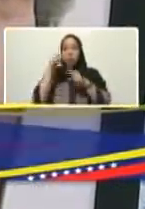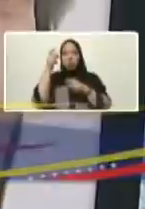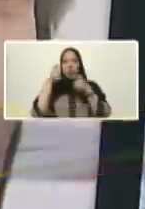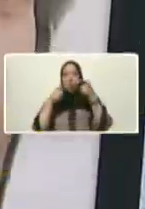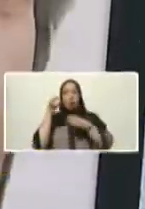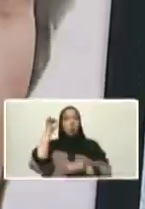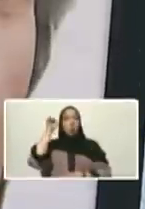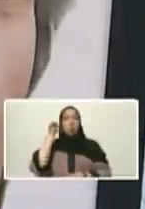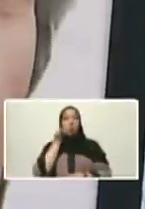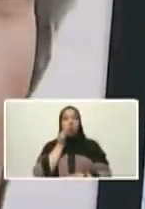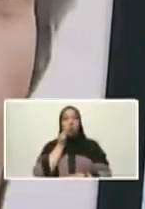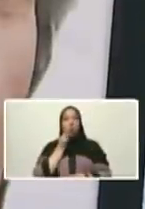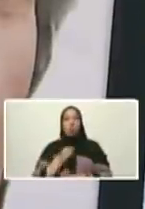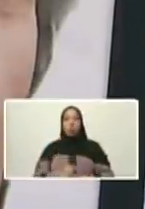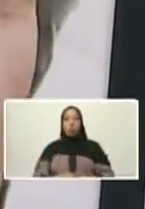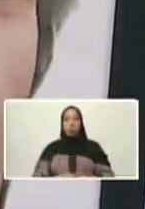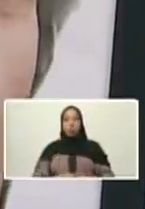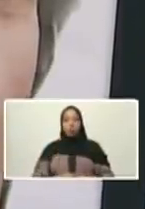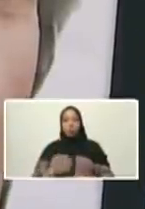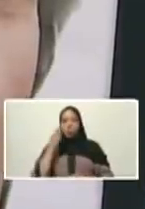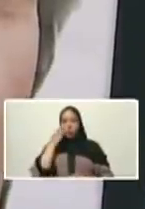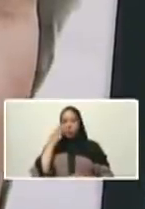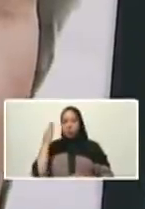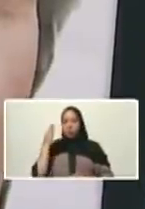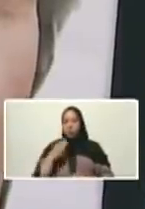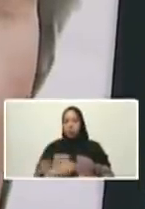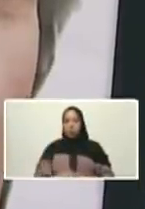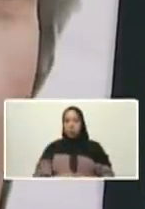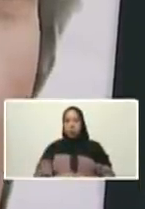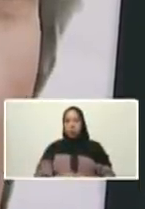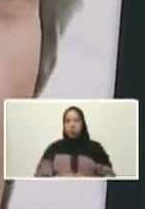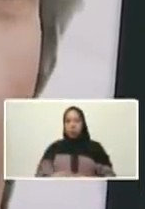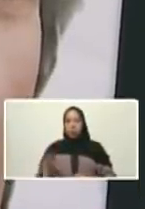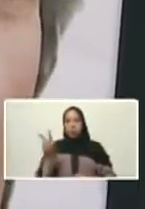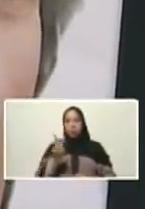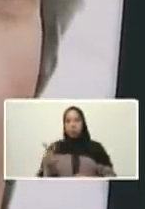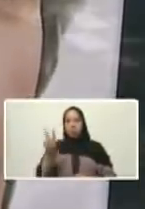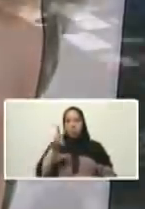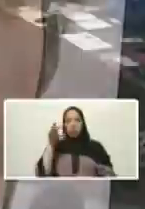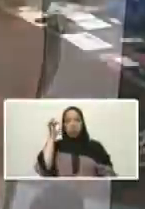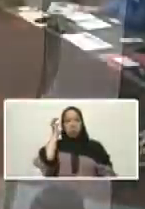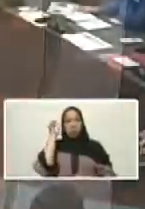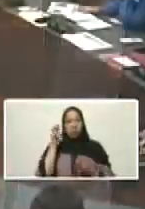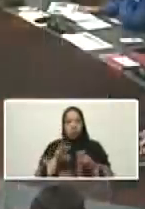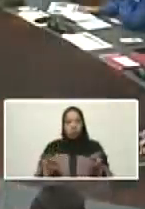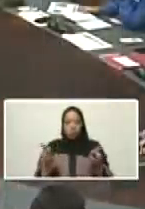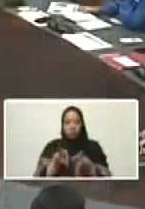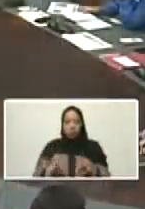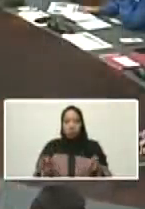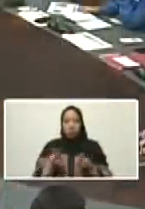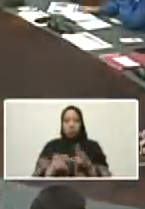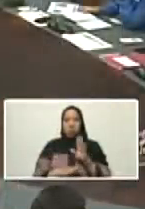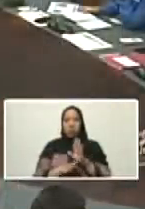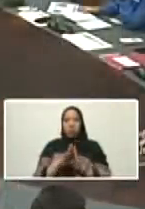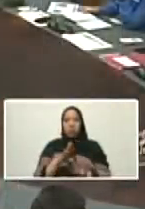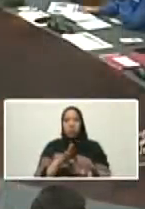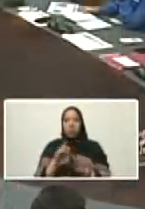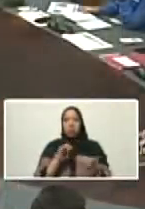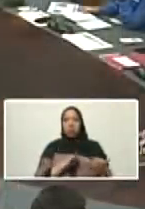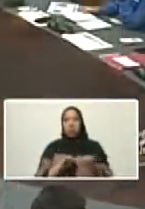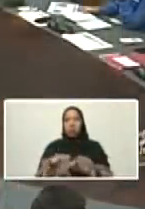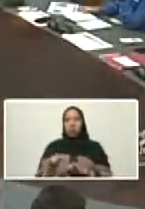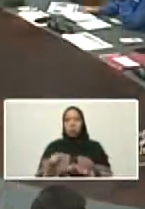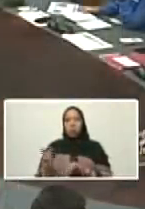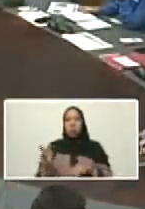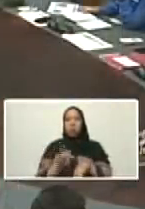a mí me impresiona hay una comisión venezolana de historiadores tratando de confirmar el